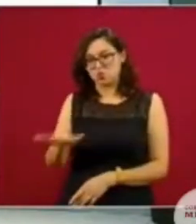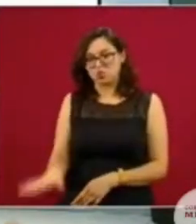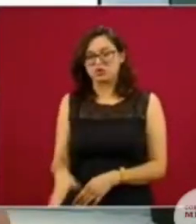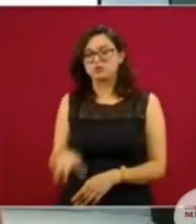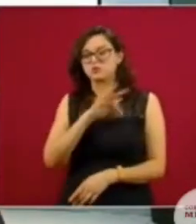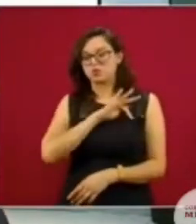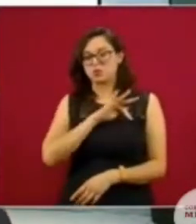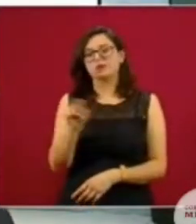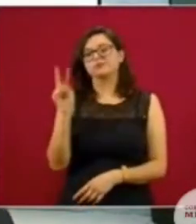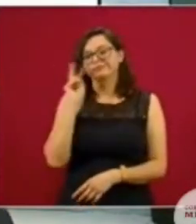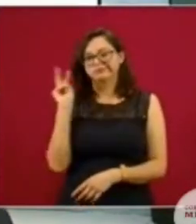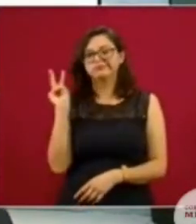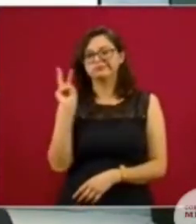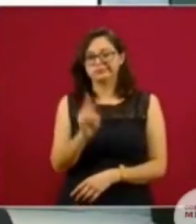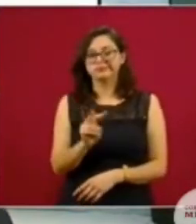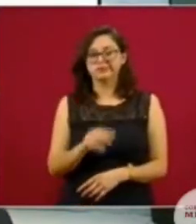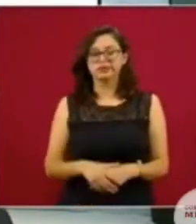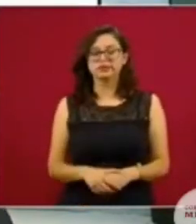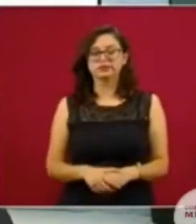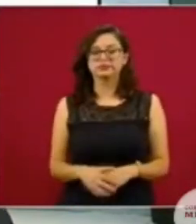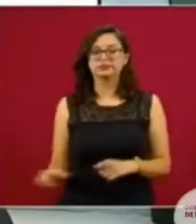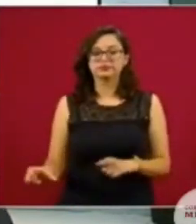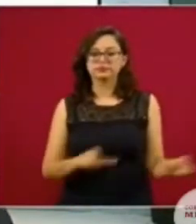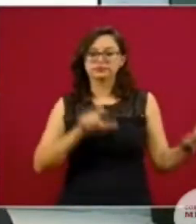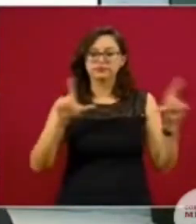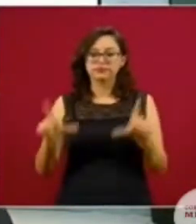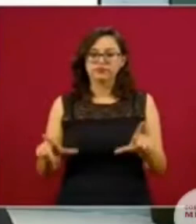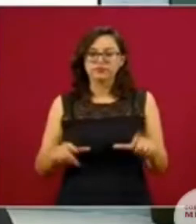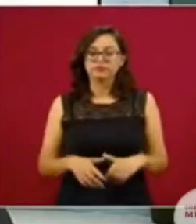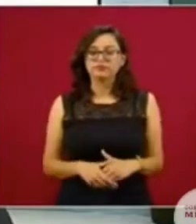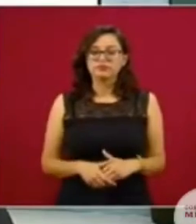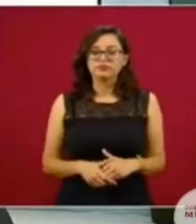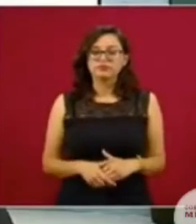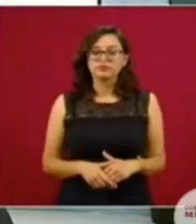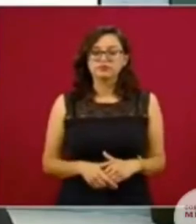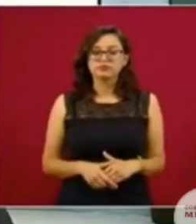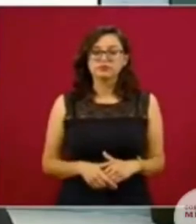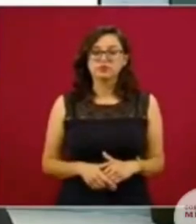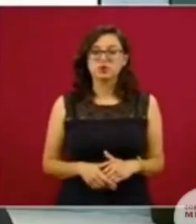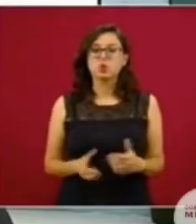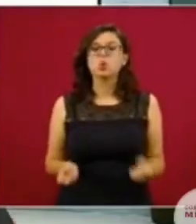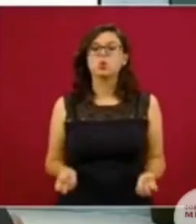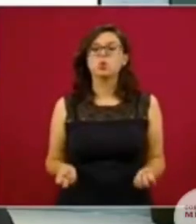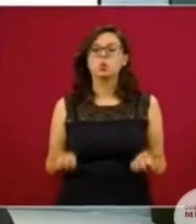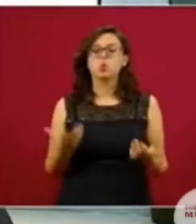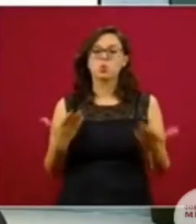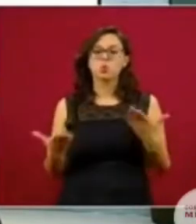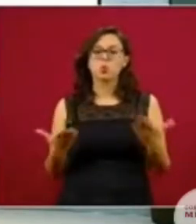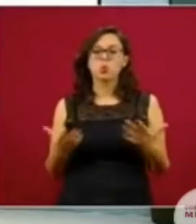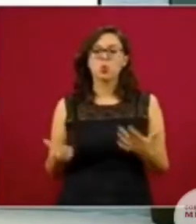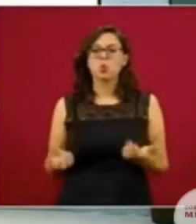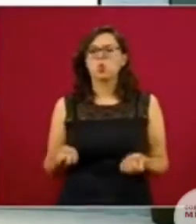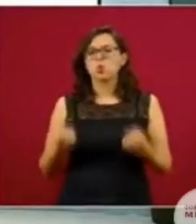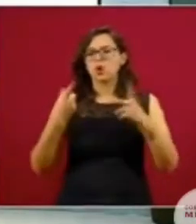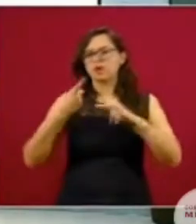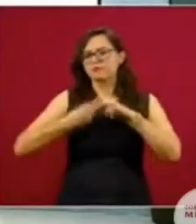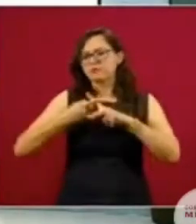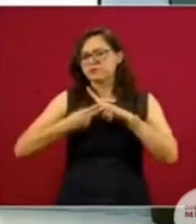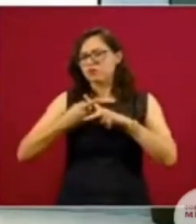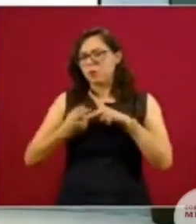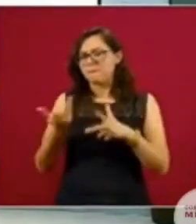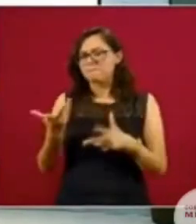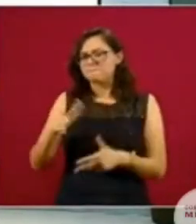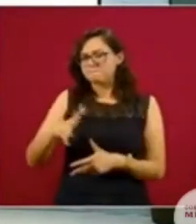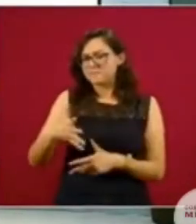gráfica sobre los casos directamente observados. En la siguiente diapositiva lo que podemos ver es la estimación. ¿Por qué